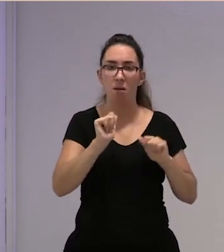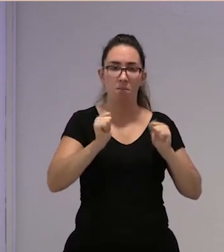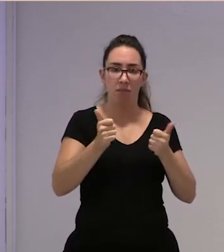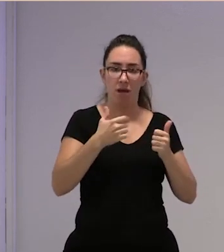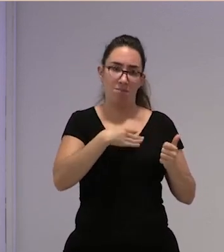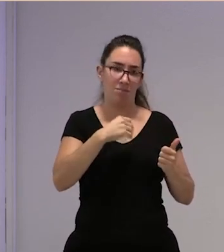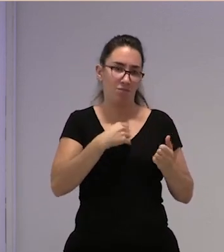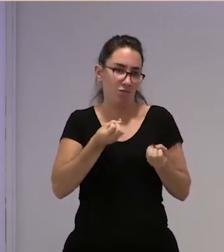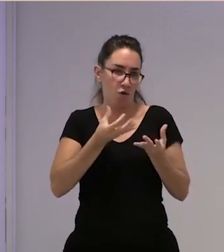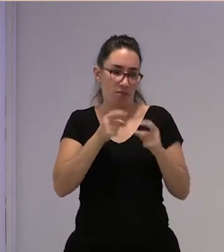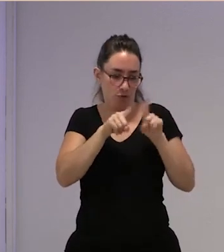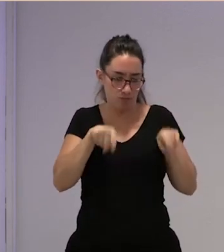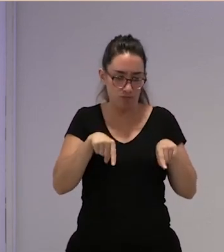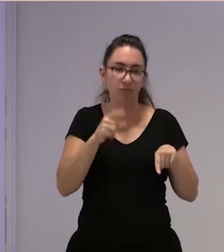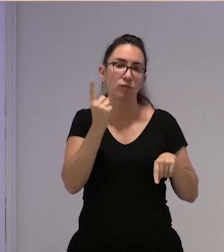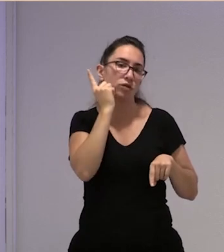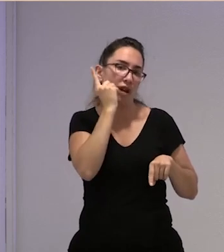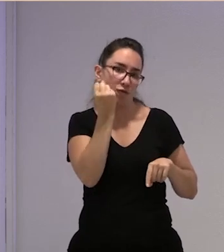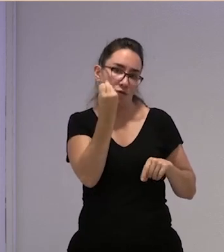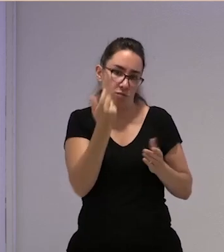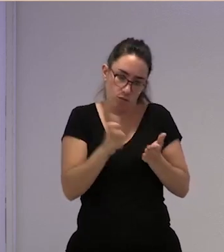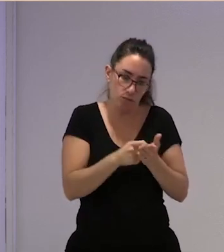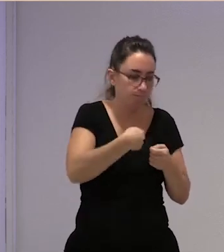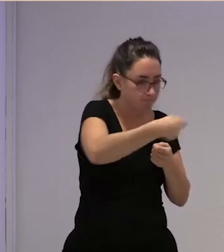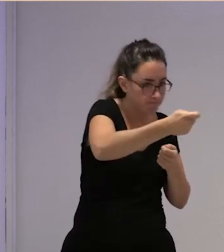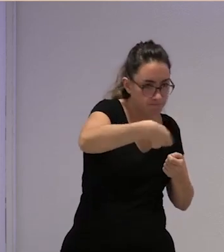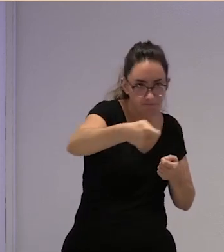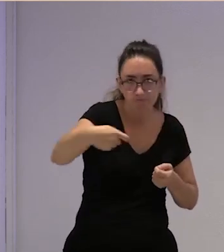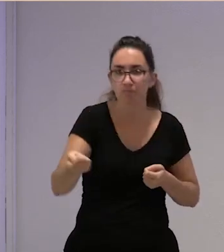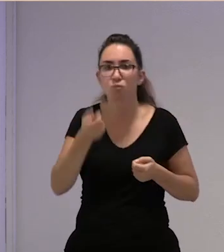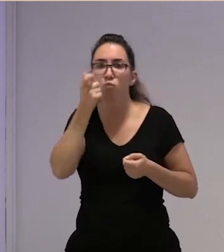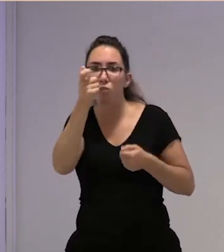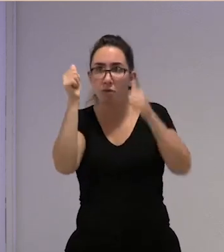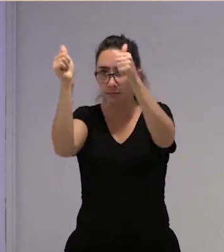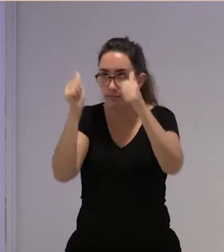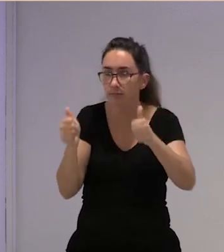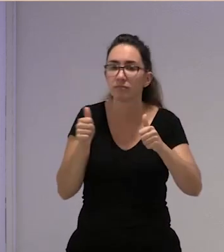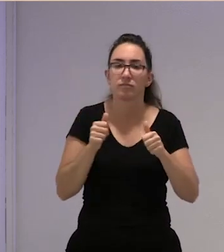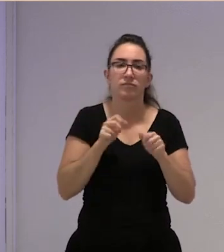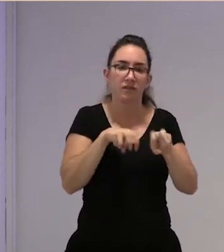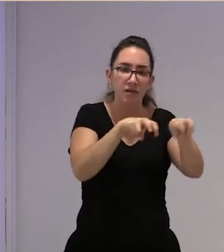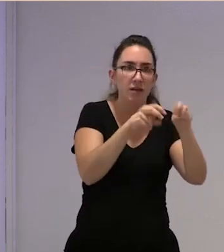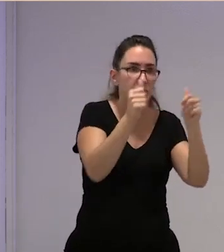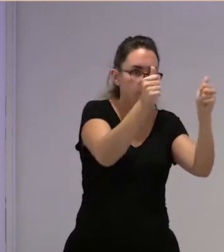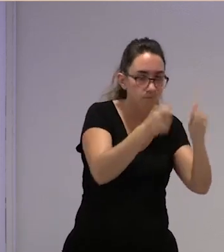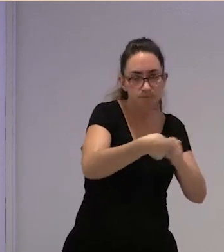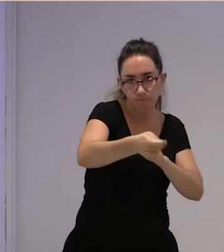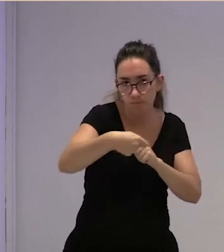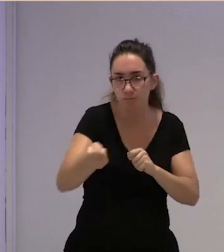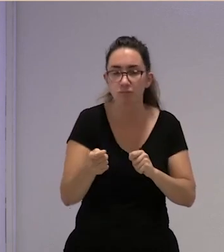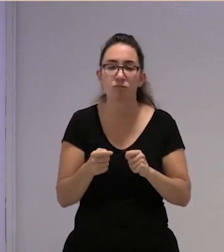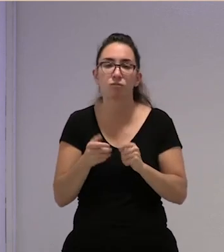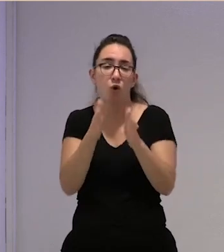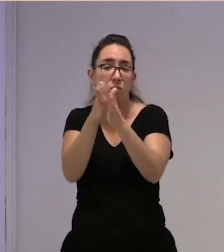esta villa con nuestro número de teléfono y demás la íbamos repartiendo pegándola por los pueblos repartiéndola en la finca a las compañeras por grupos de